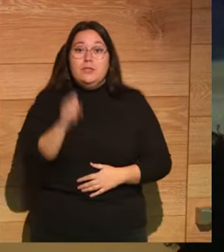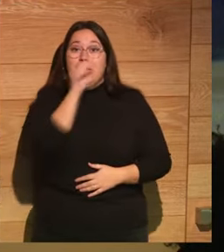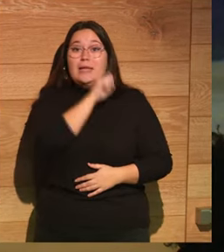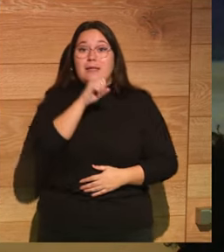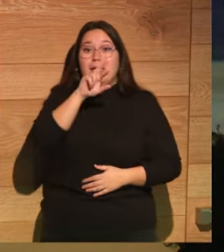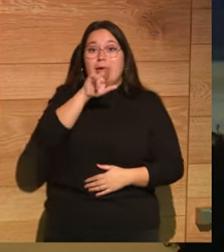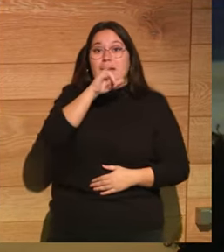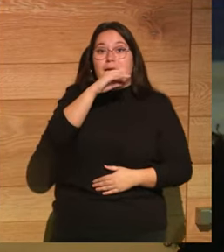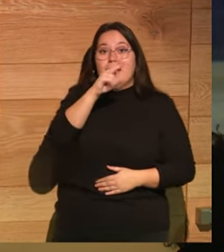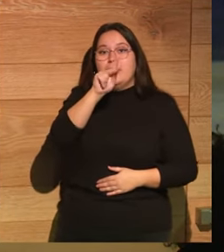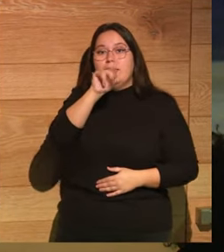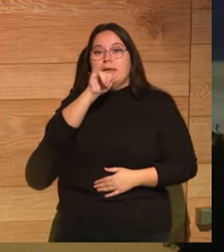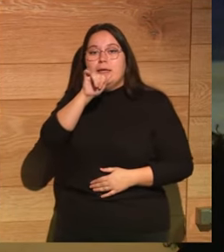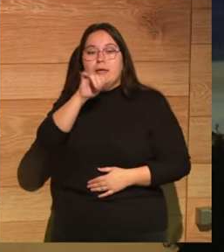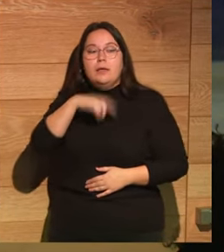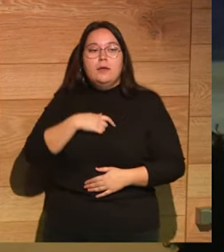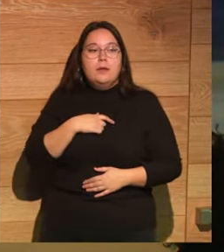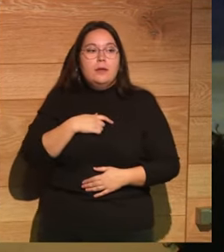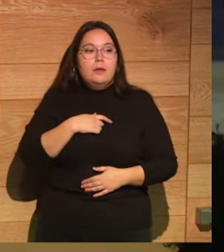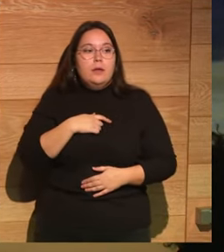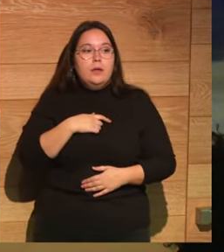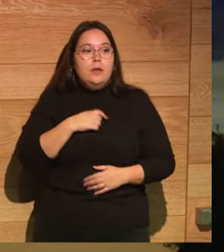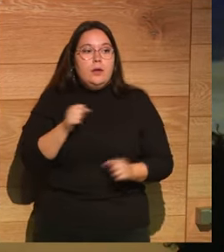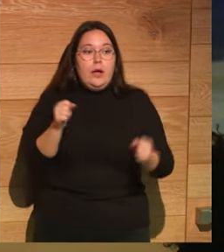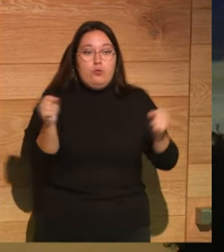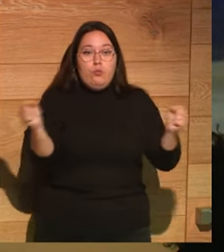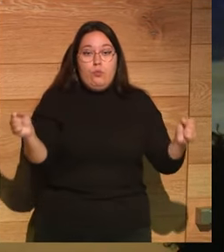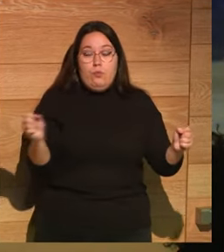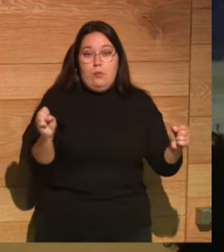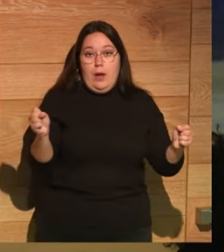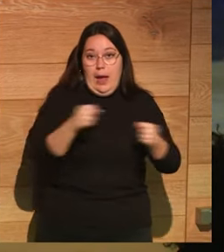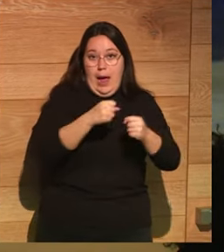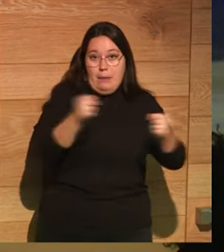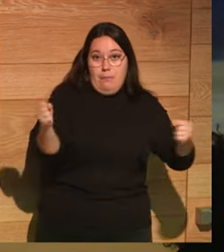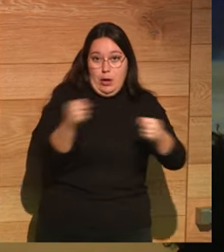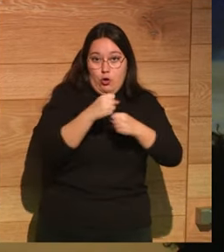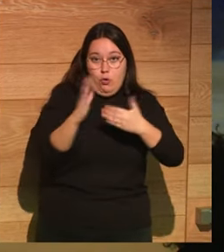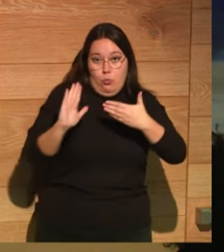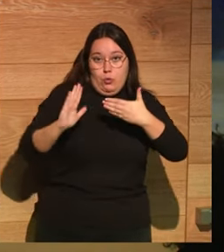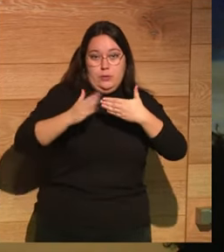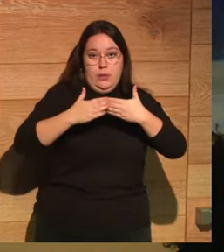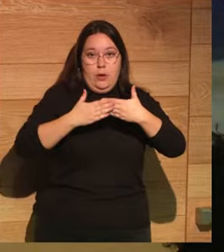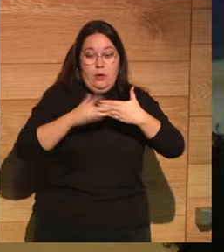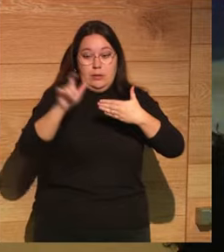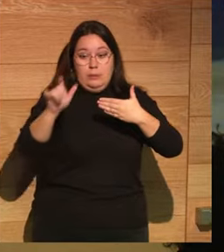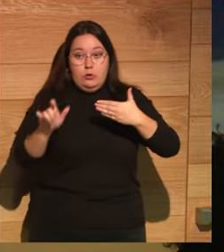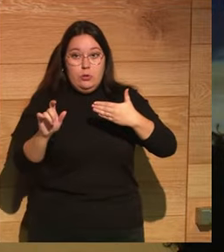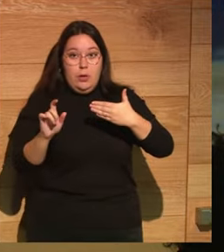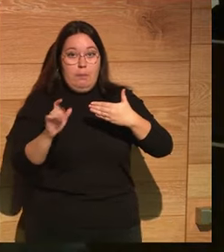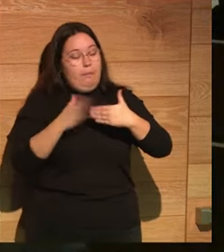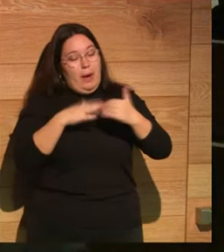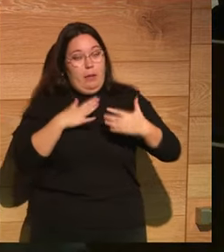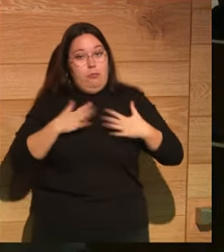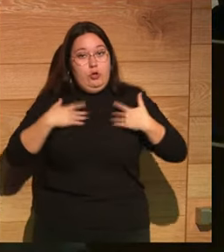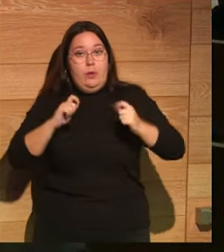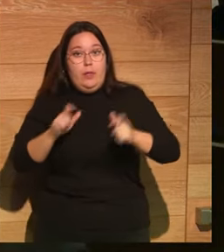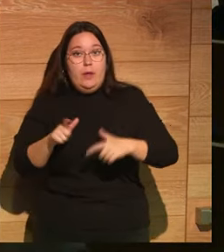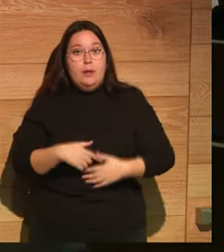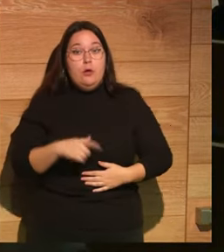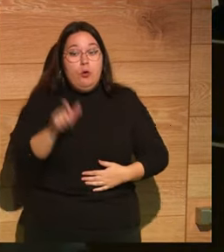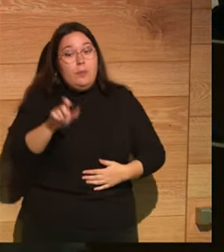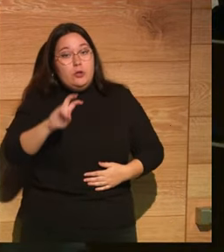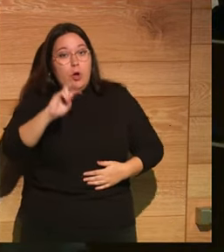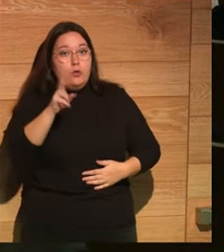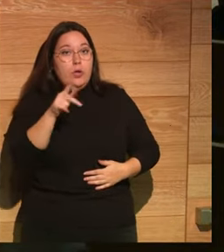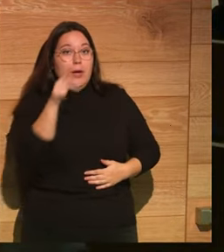cantante Ricky Martin se había encerrado en un armario para darle una sorpresa a una persona y esa persona sin saber que estaban ahí las cámaras